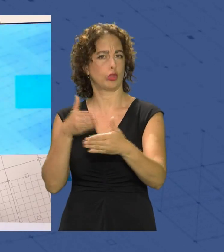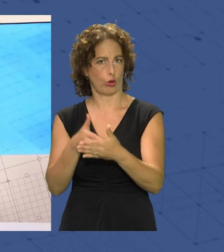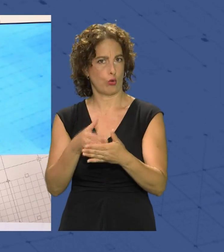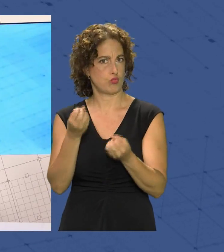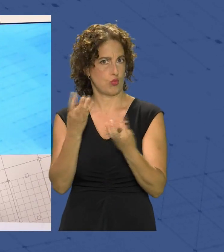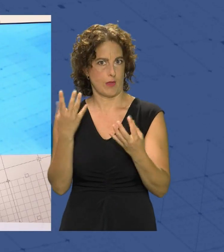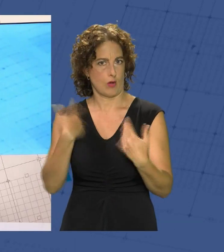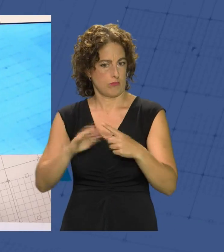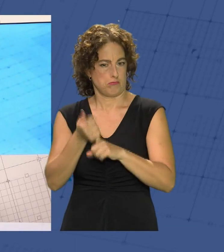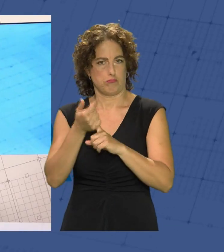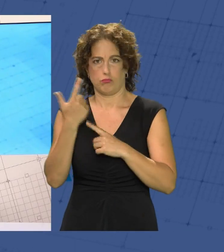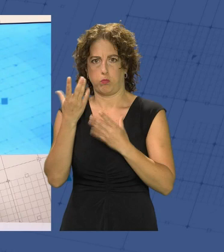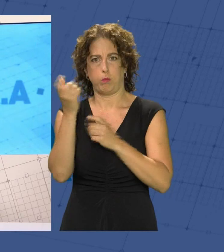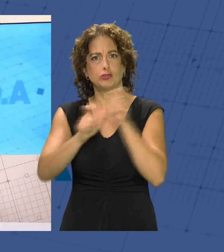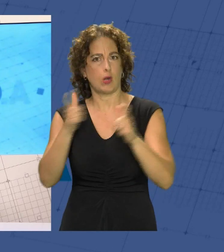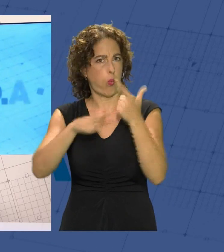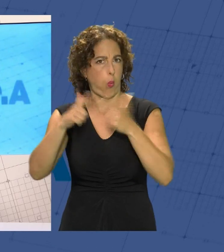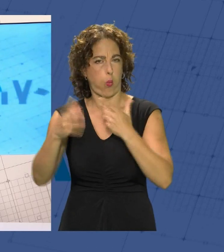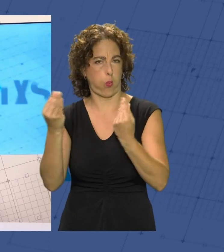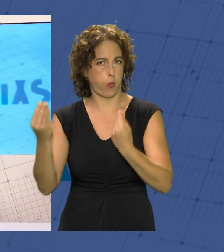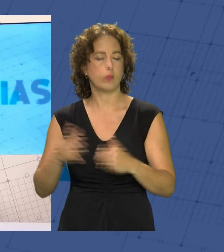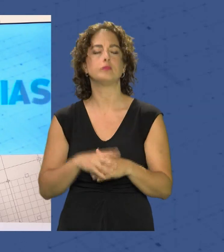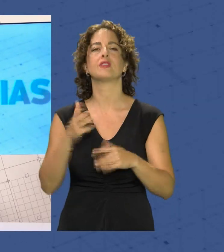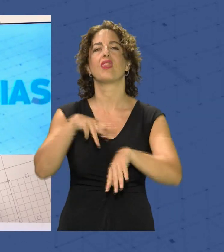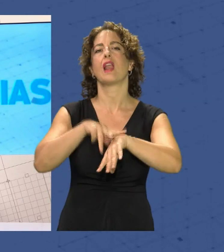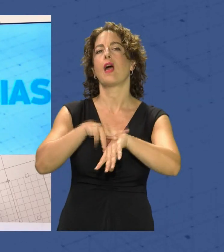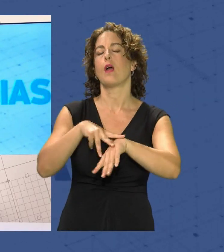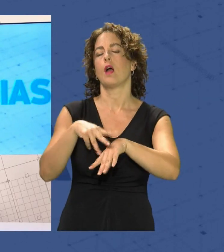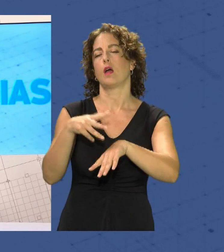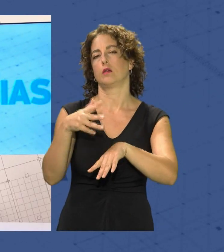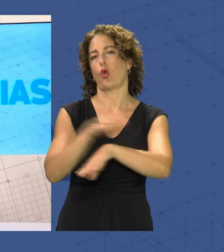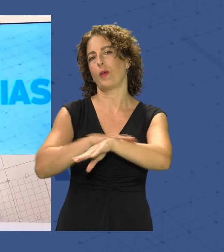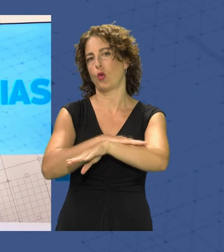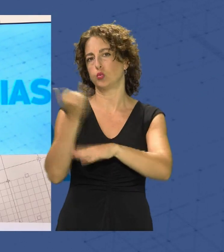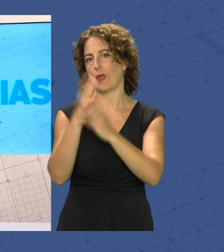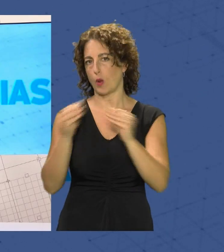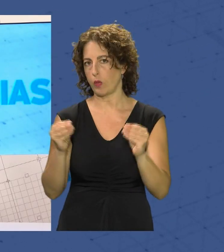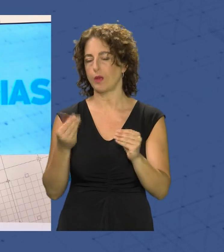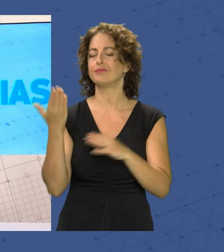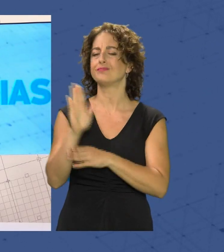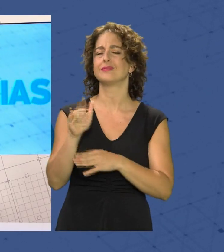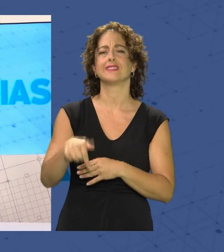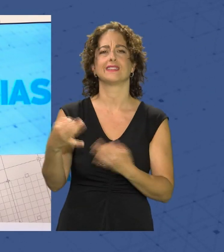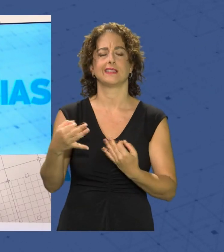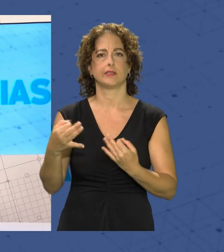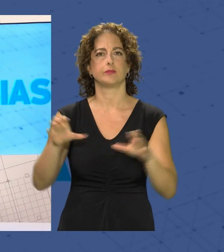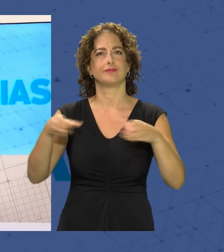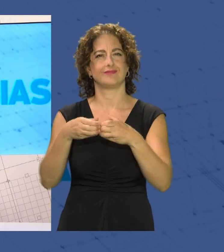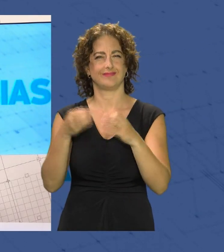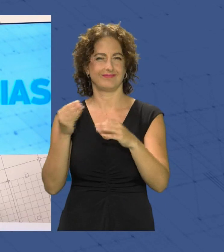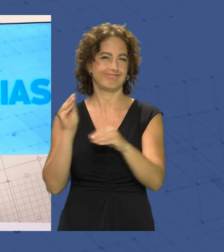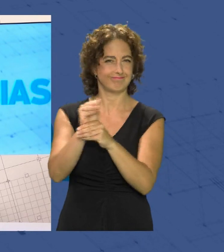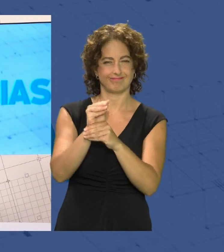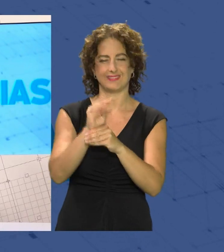históricos. Por otro lado, la delegada del Gobierno de la Junta presentaba en Almería el primer paquete de incentivos